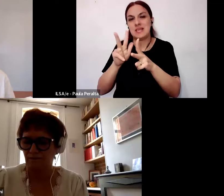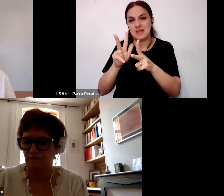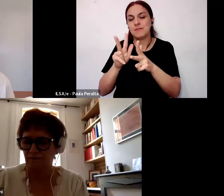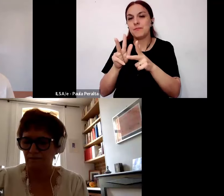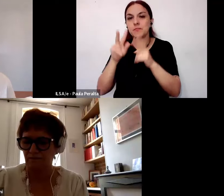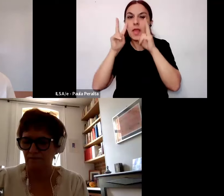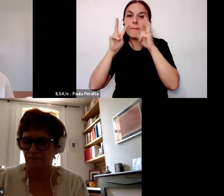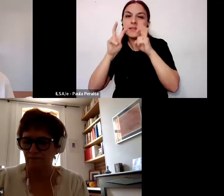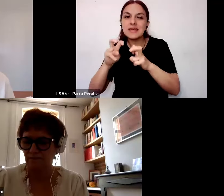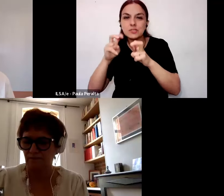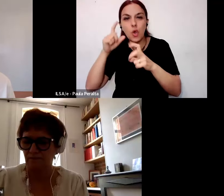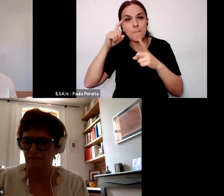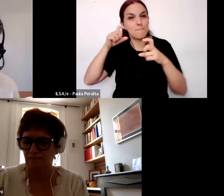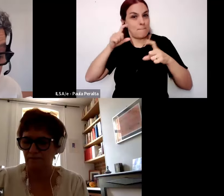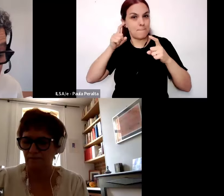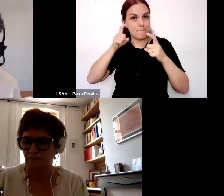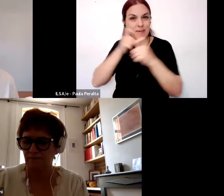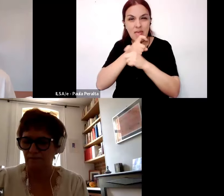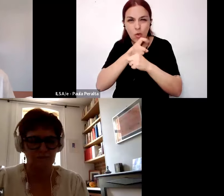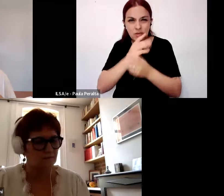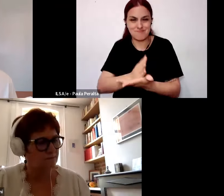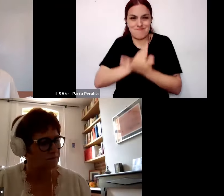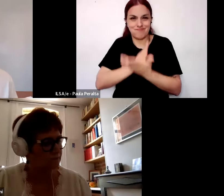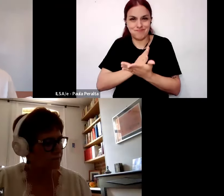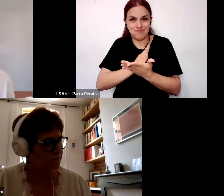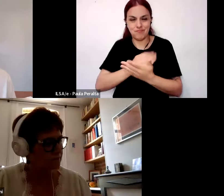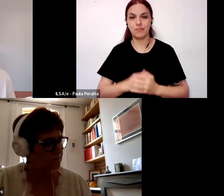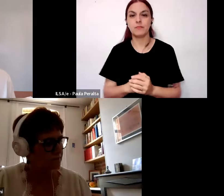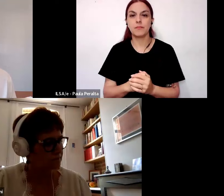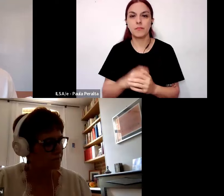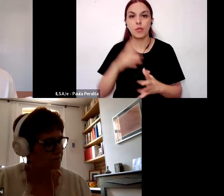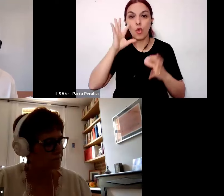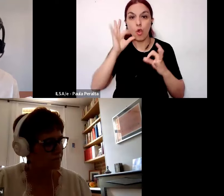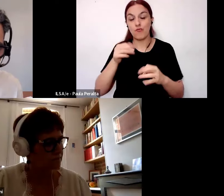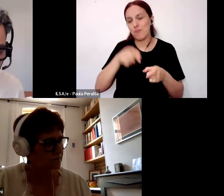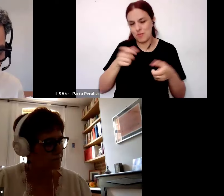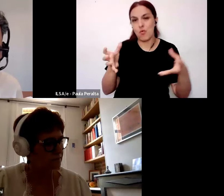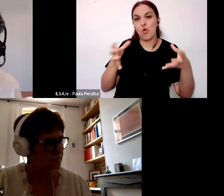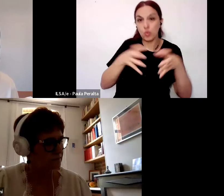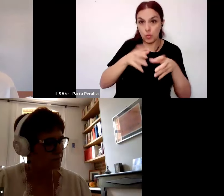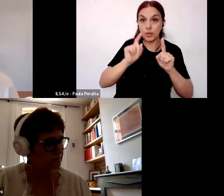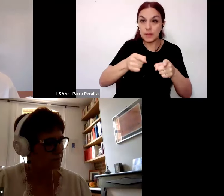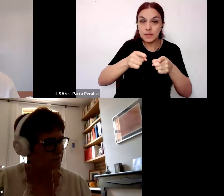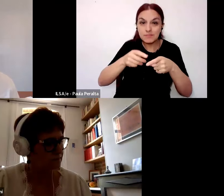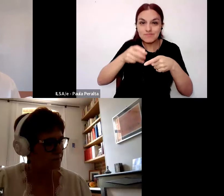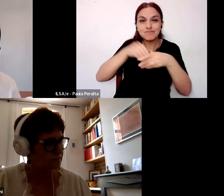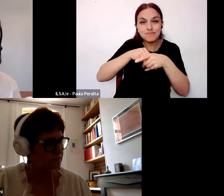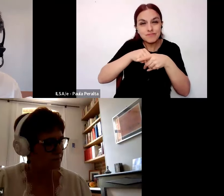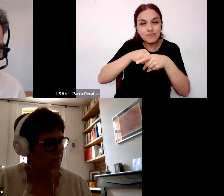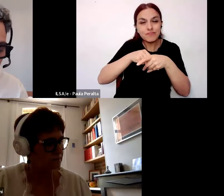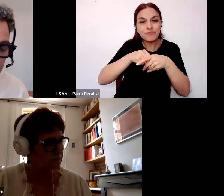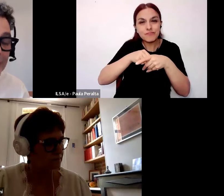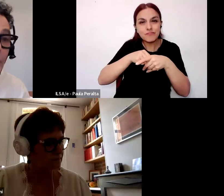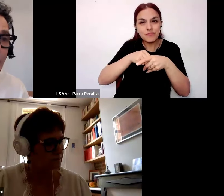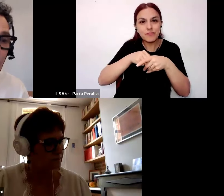pedagógica en sentido estricto No, por supuesto que este movimiento además tuvo mucha influencia de lo que se